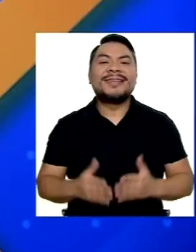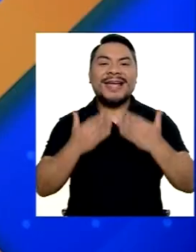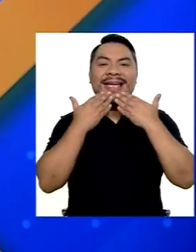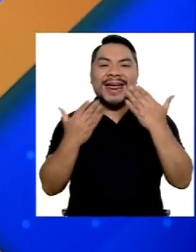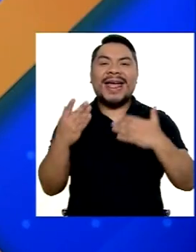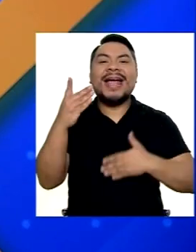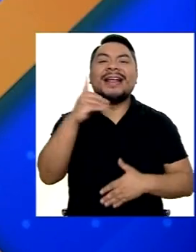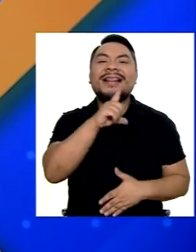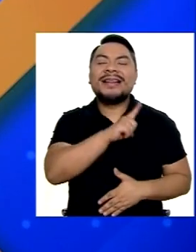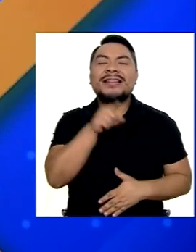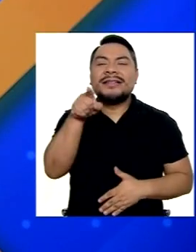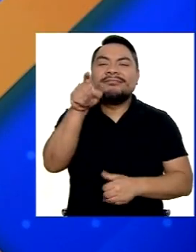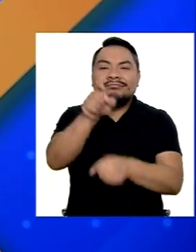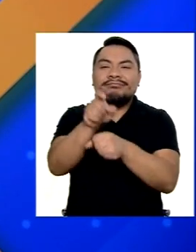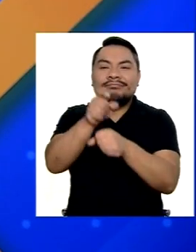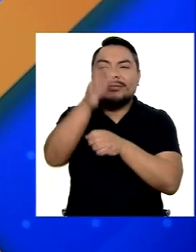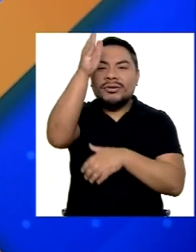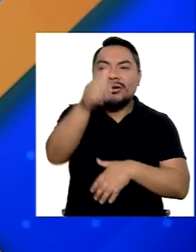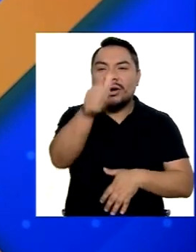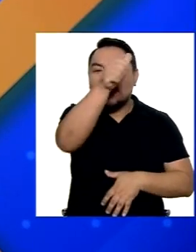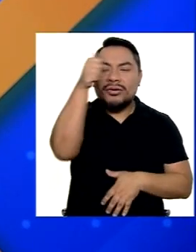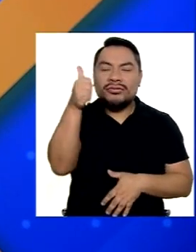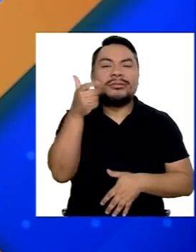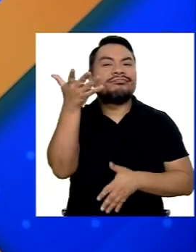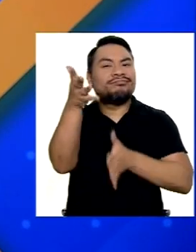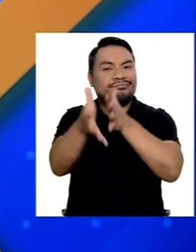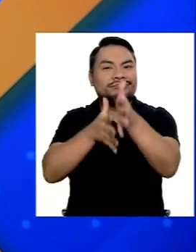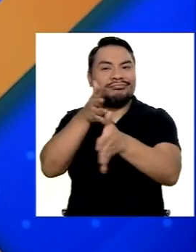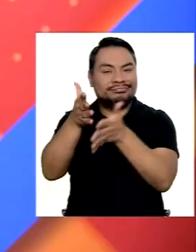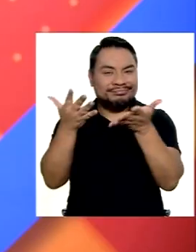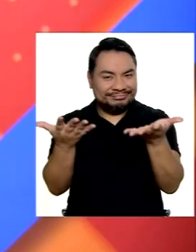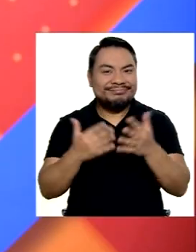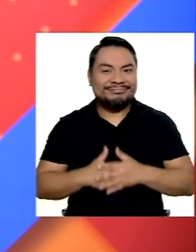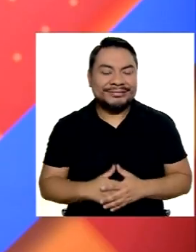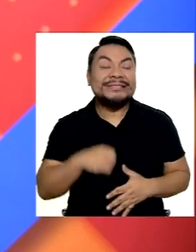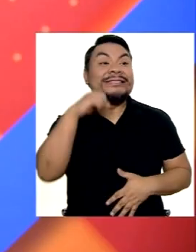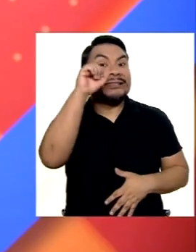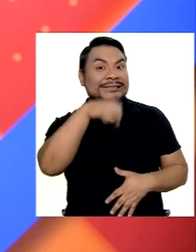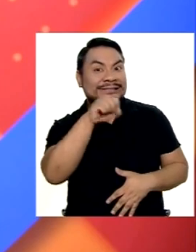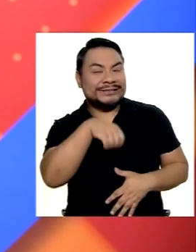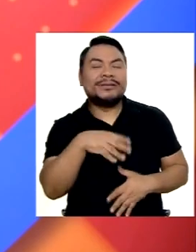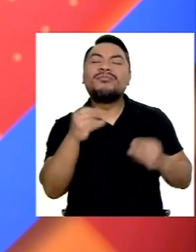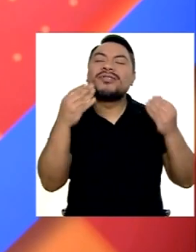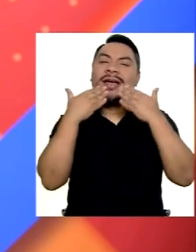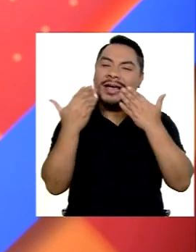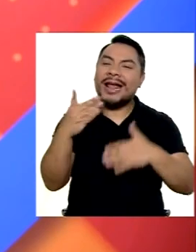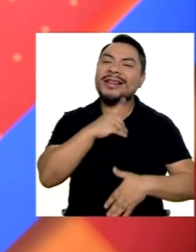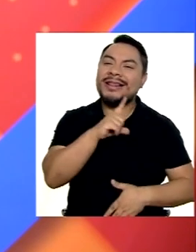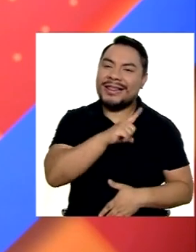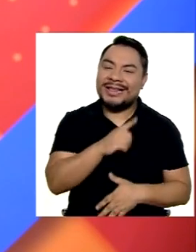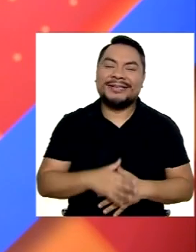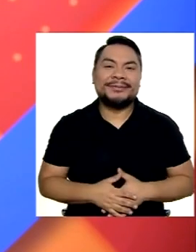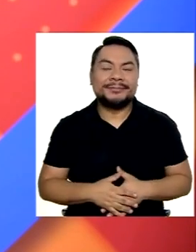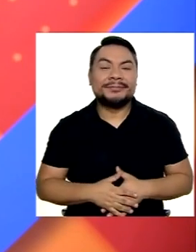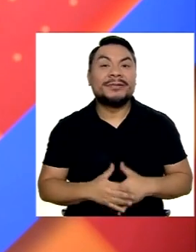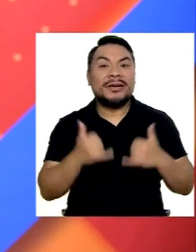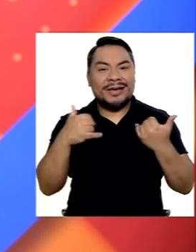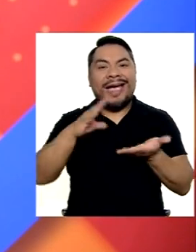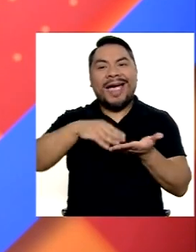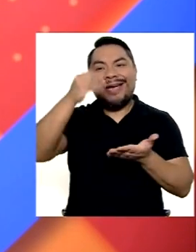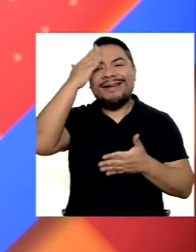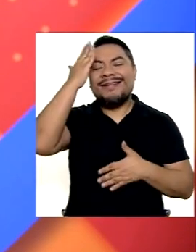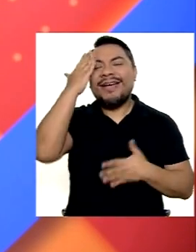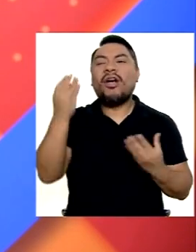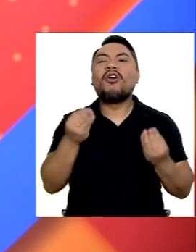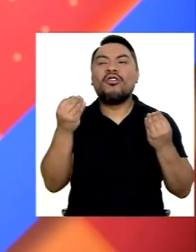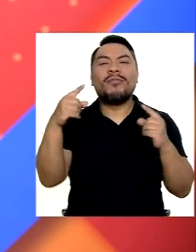Gracias Daniel Por enseñarnos Domingo a domingo Las palabras Enseñas Claro que sí Muchas gracias Daniel Y ahora